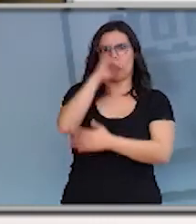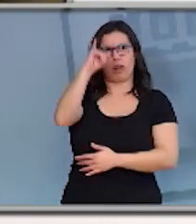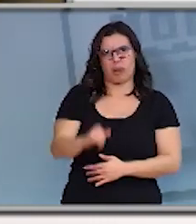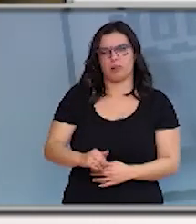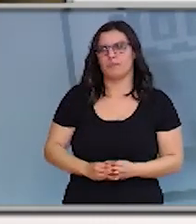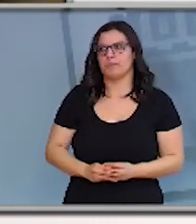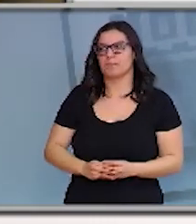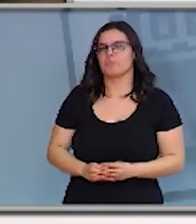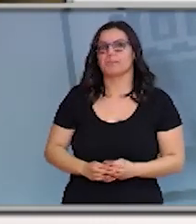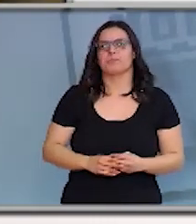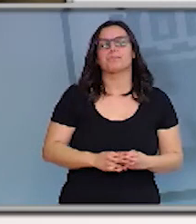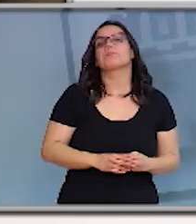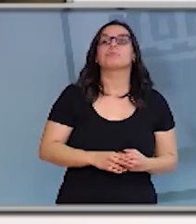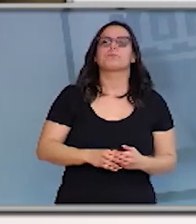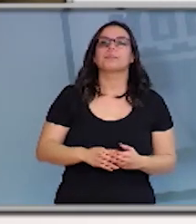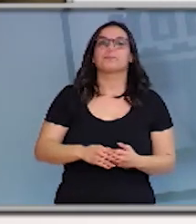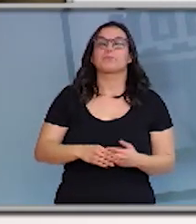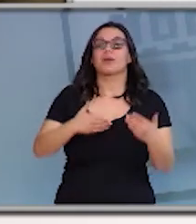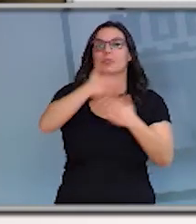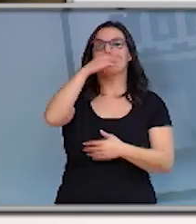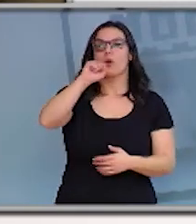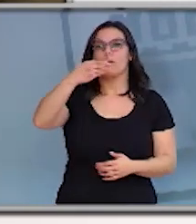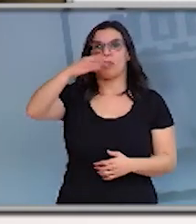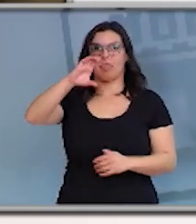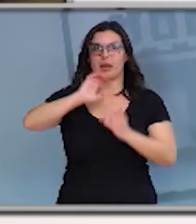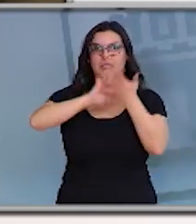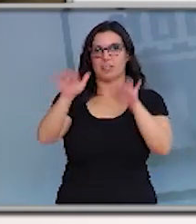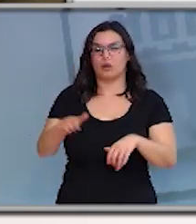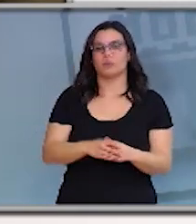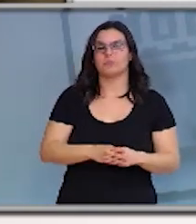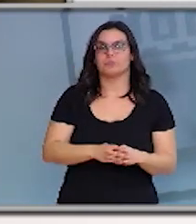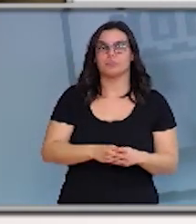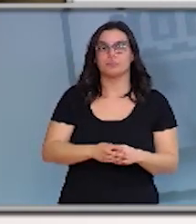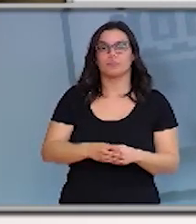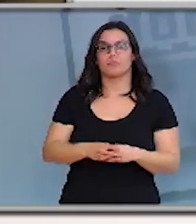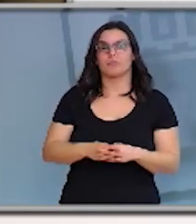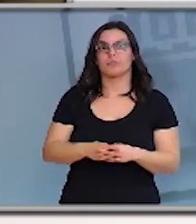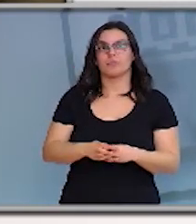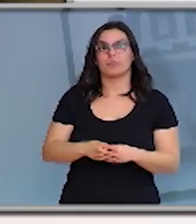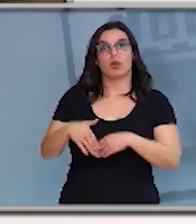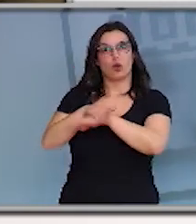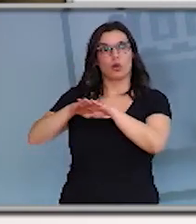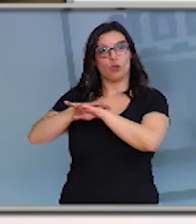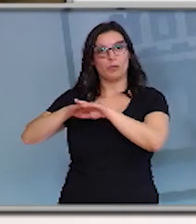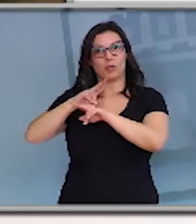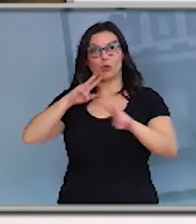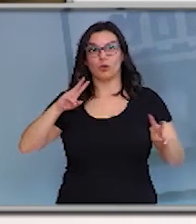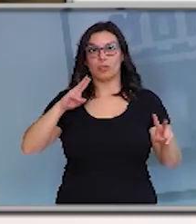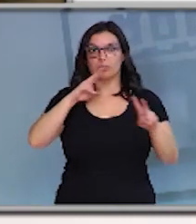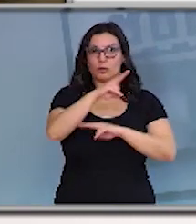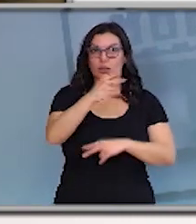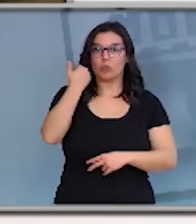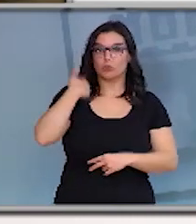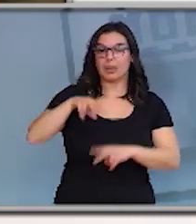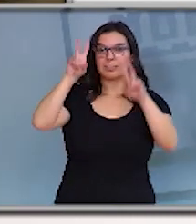preguntas. Monse Serrador, ABC Castilla y León. Ha respondido ya el Gobierno a su petición de suspender la Semana